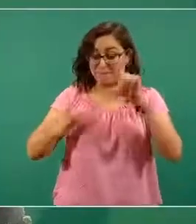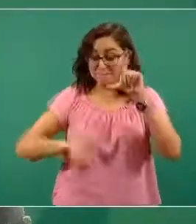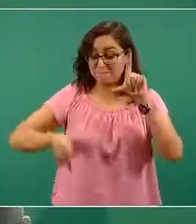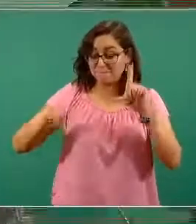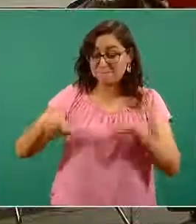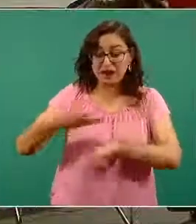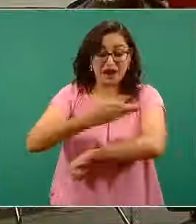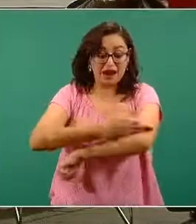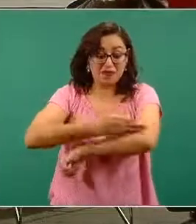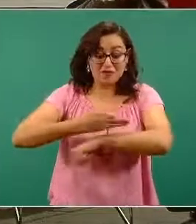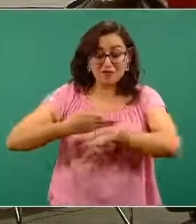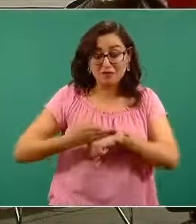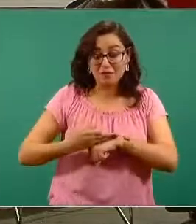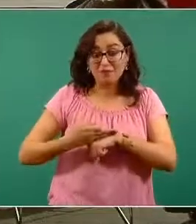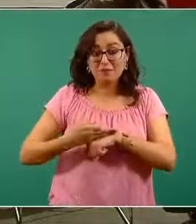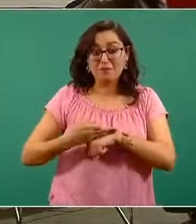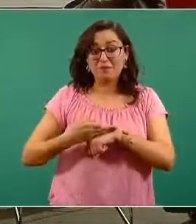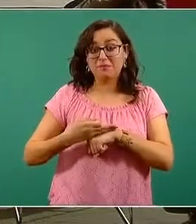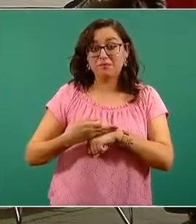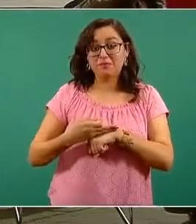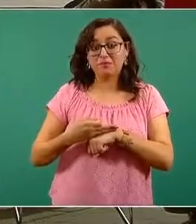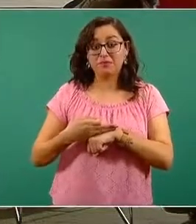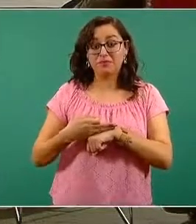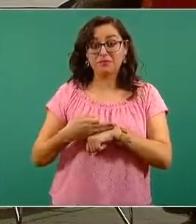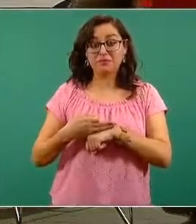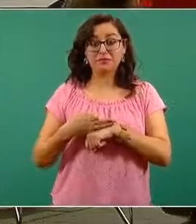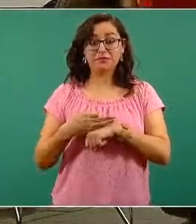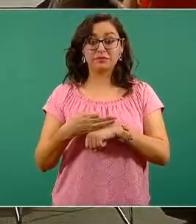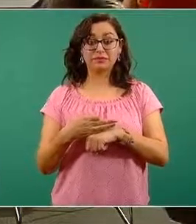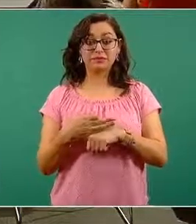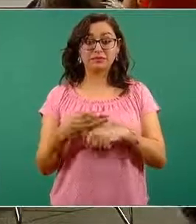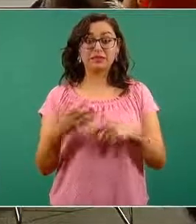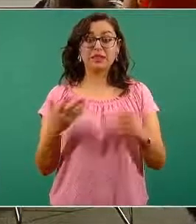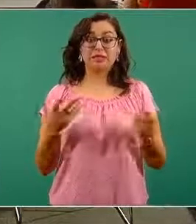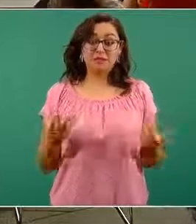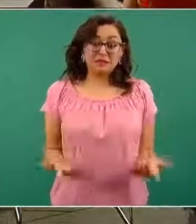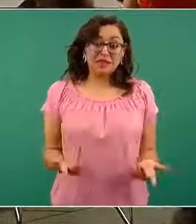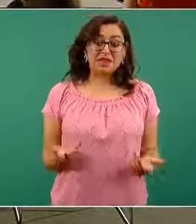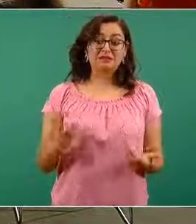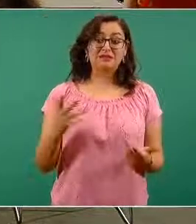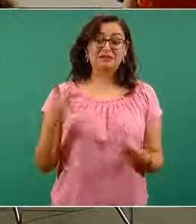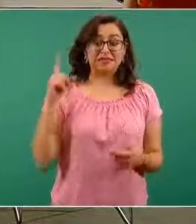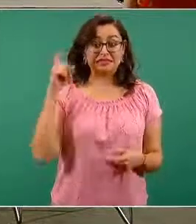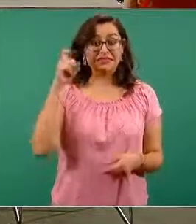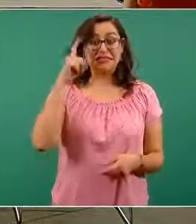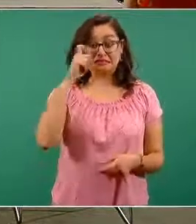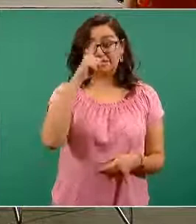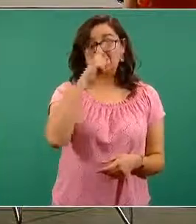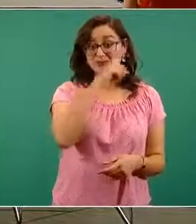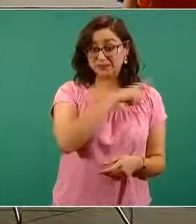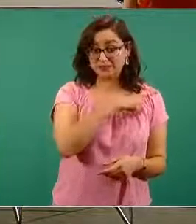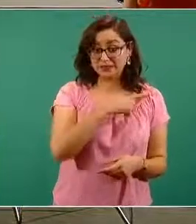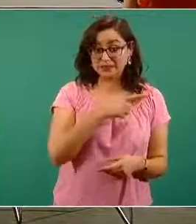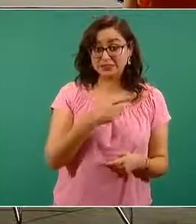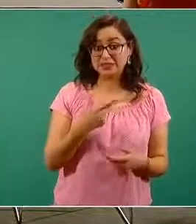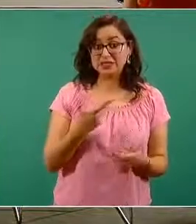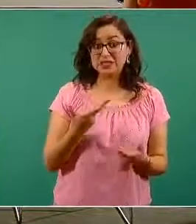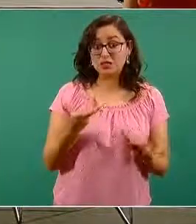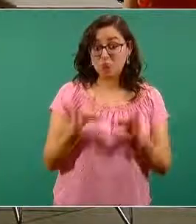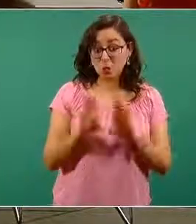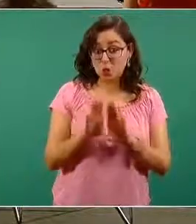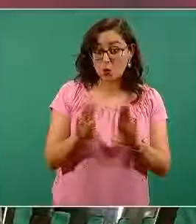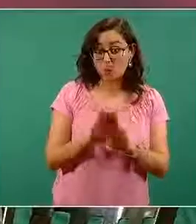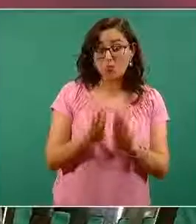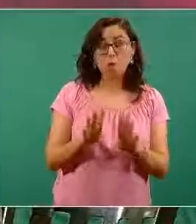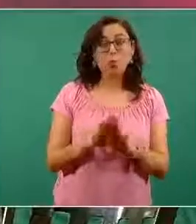complejas, no por ser complicadas, sino